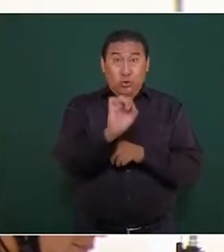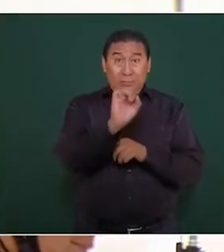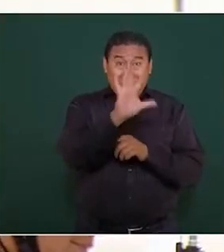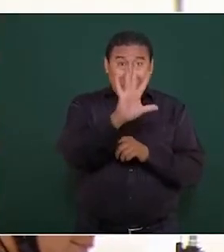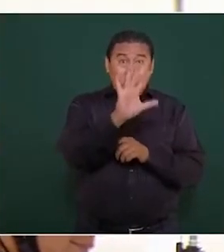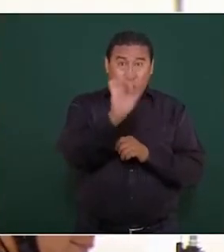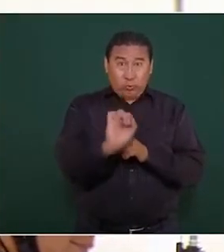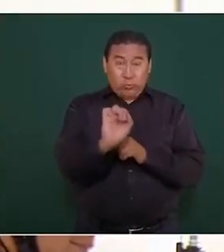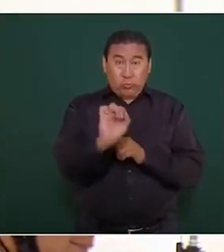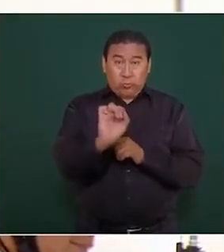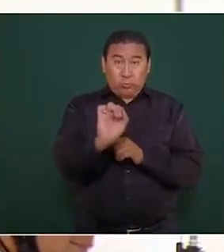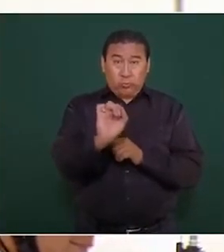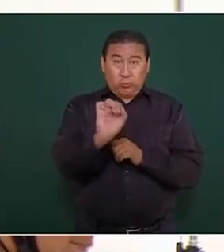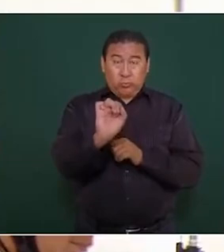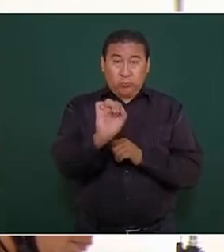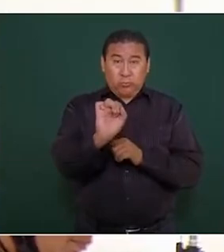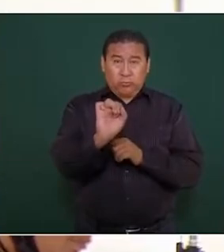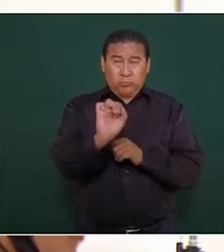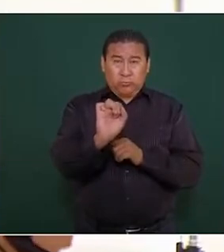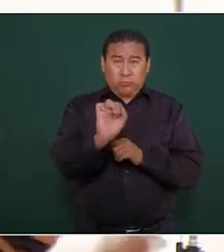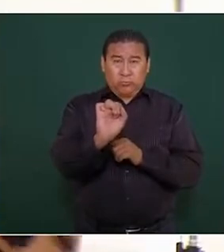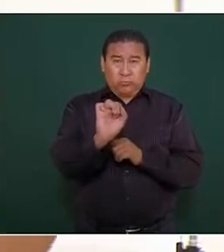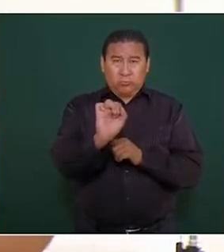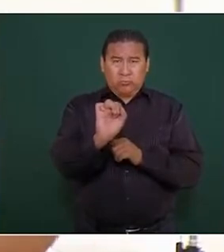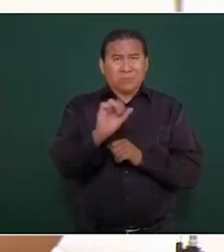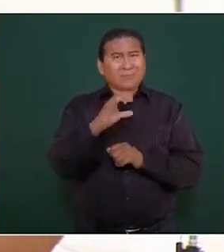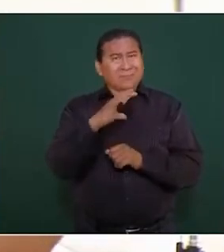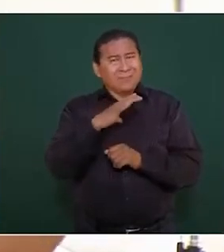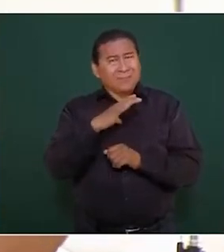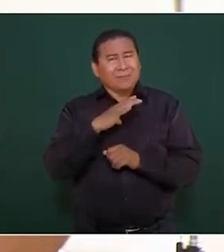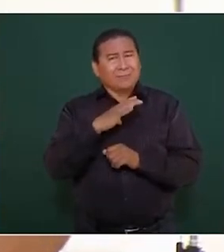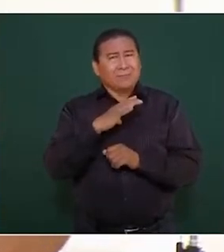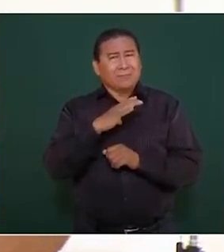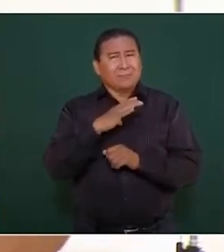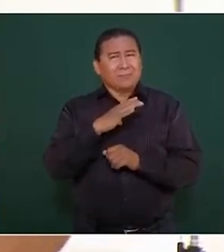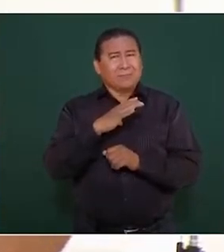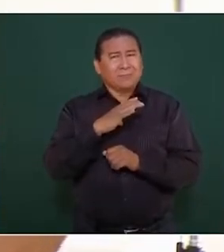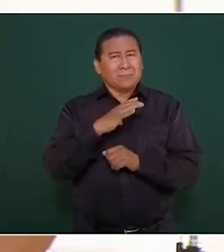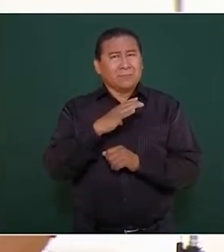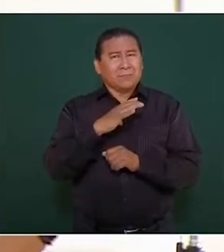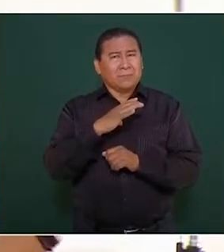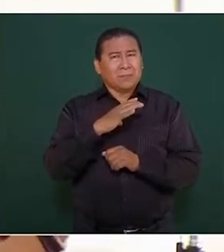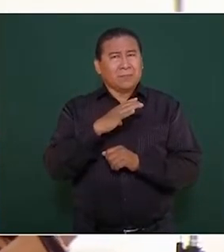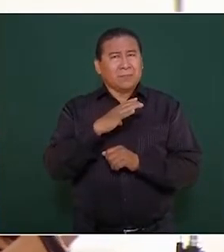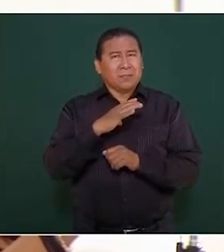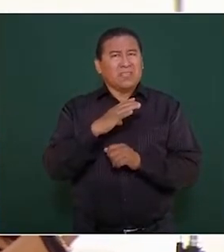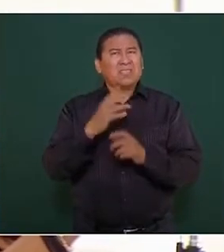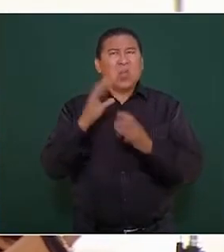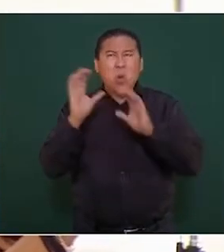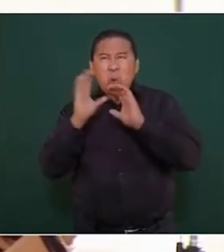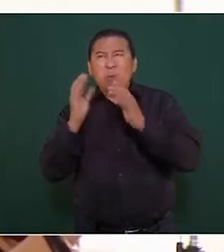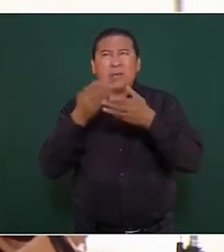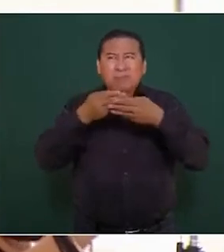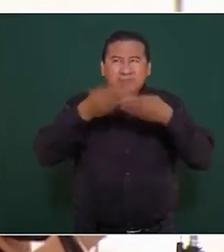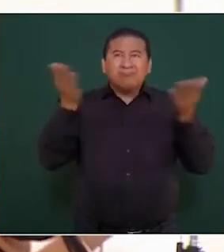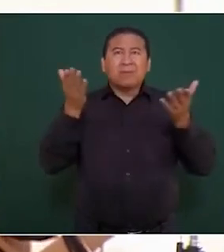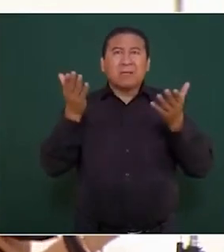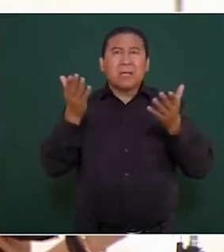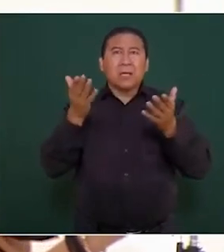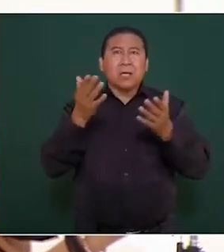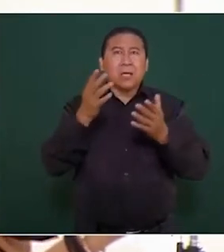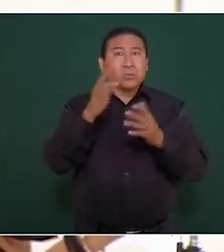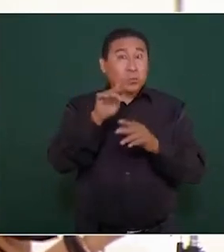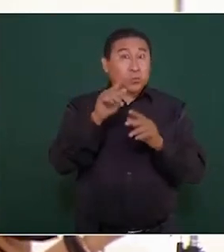cinco sur, ha tenido mucho más presencia en medios, pero también hay un tramo